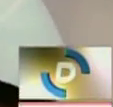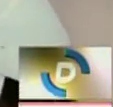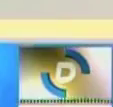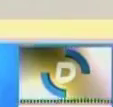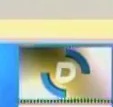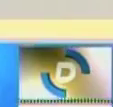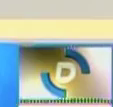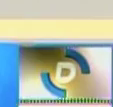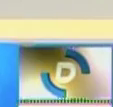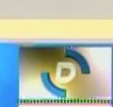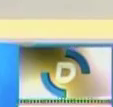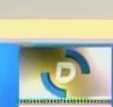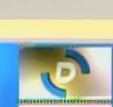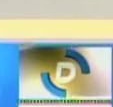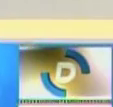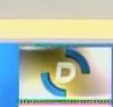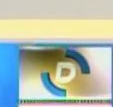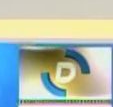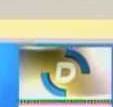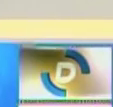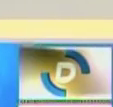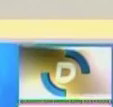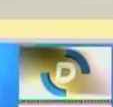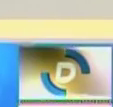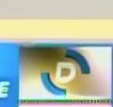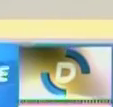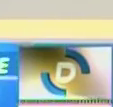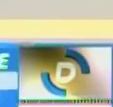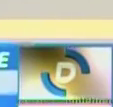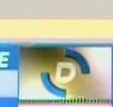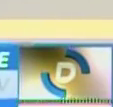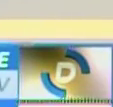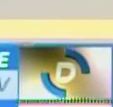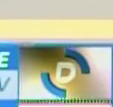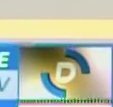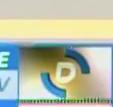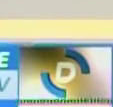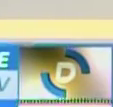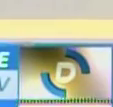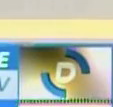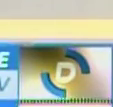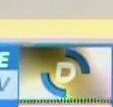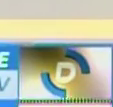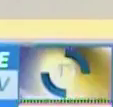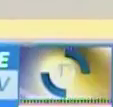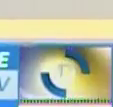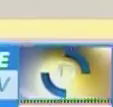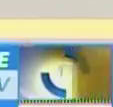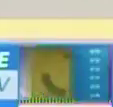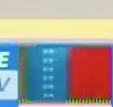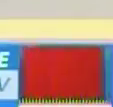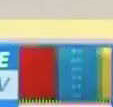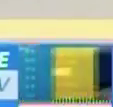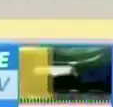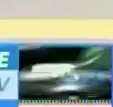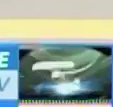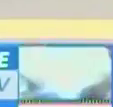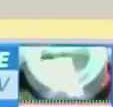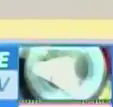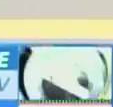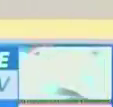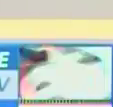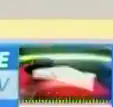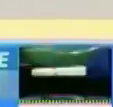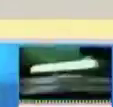Muy buenas tardes en Venezuela Muy buenos días, la costumbre Estamos de regreso Un grano habitual para este servidor, Carlos González